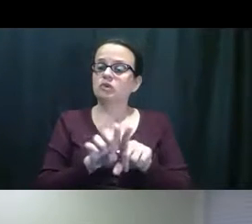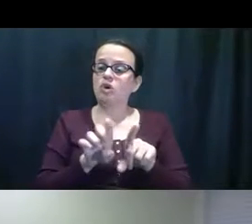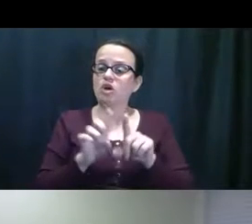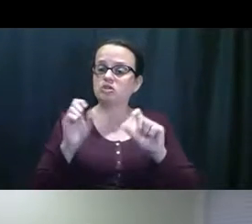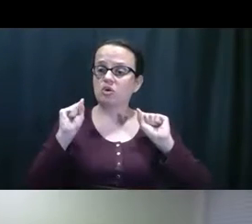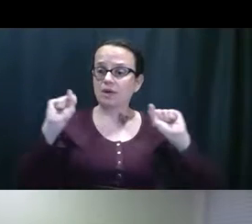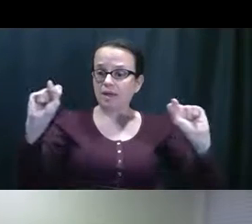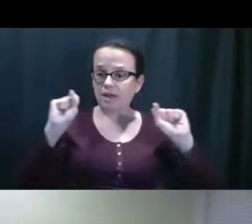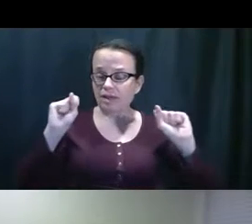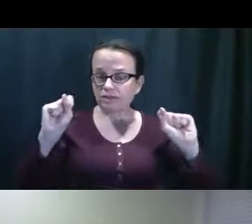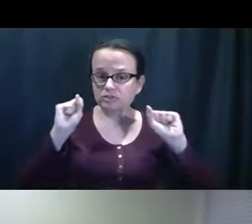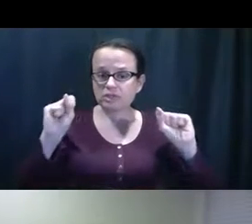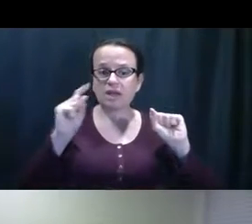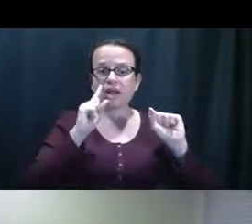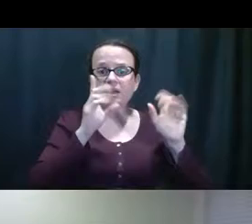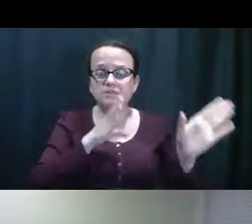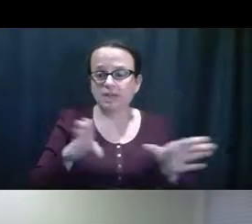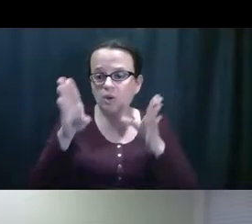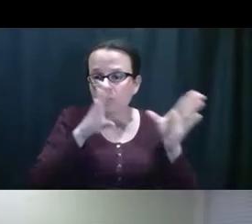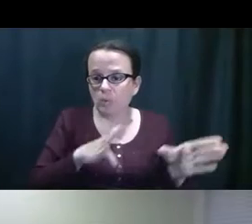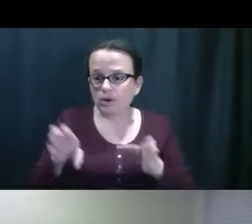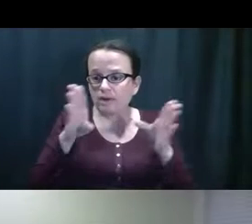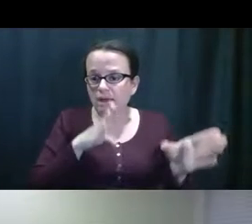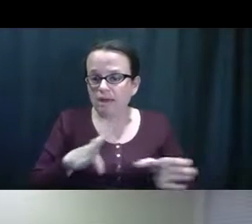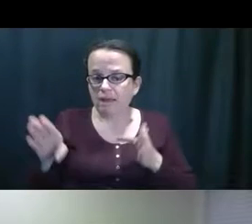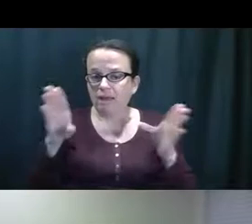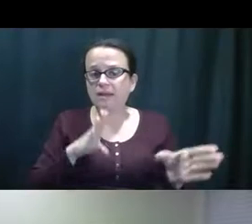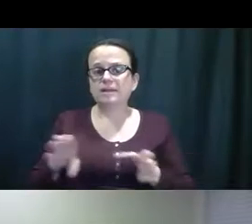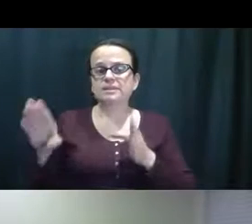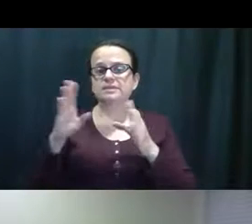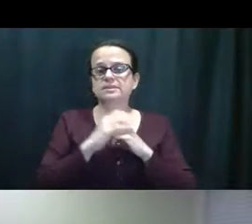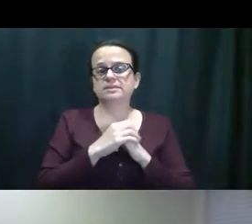Usted también puede ayudar. Es aceptar ayuda.